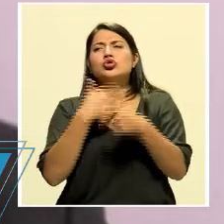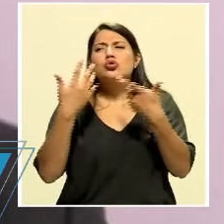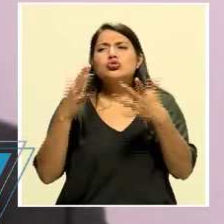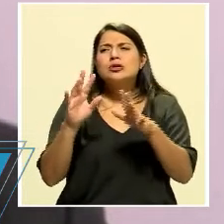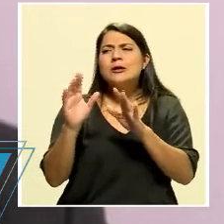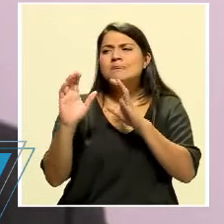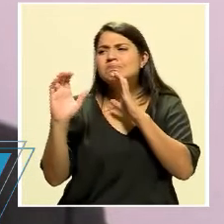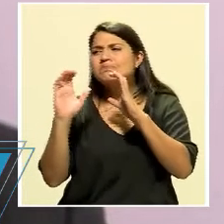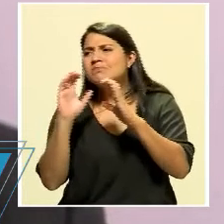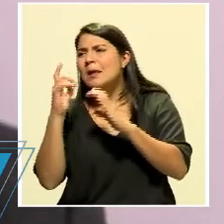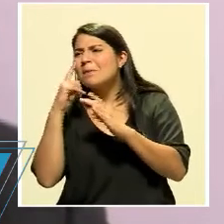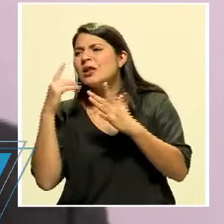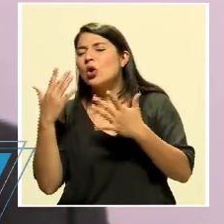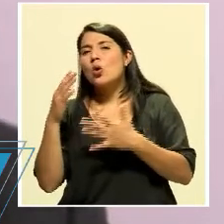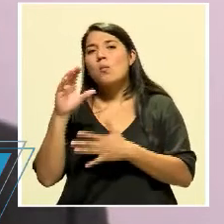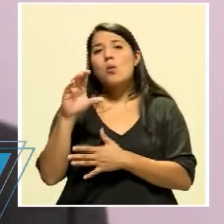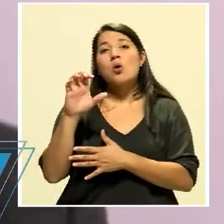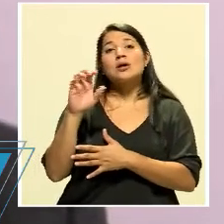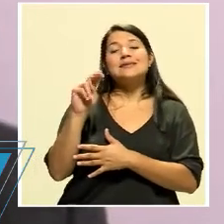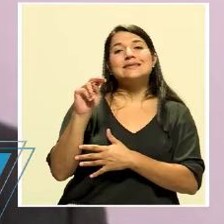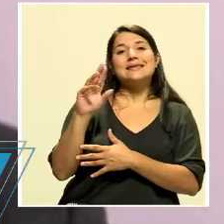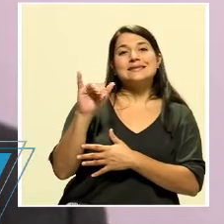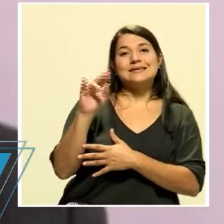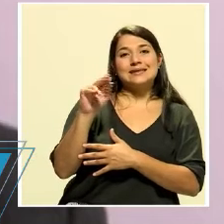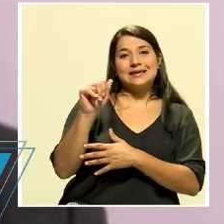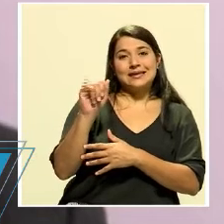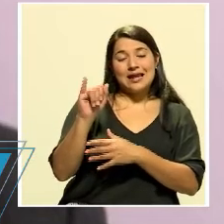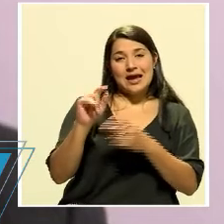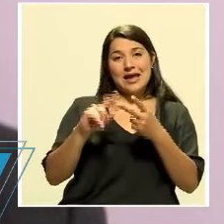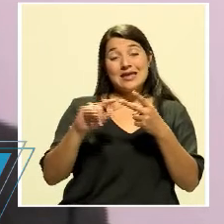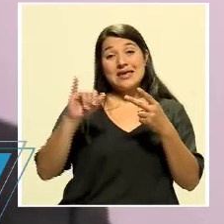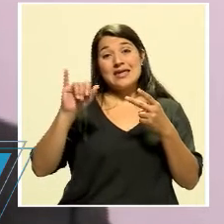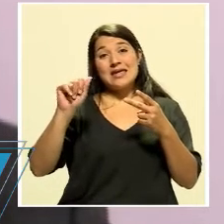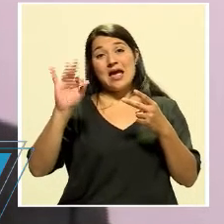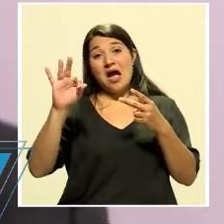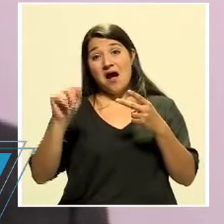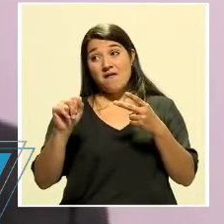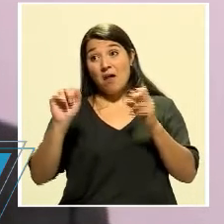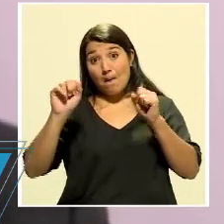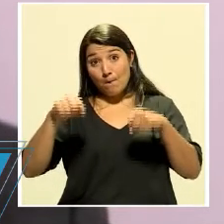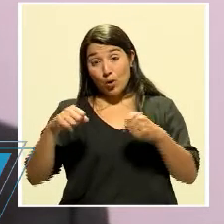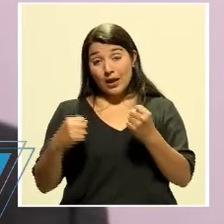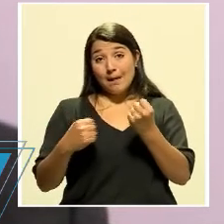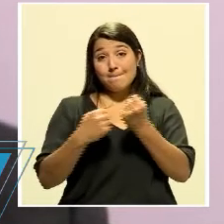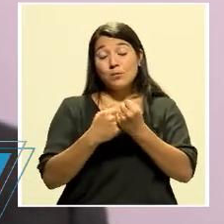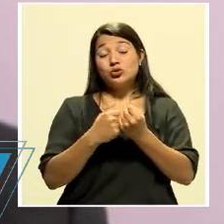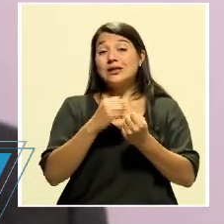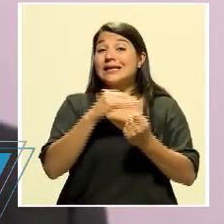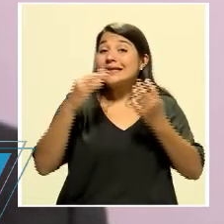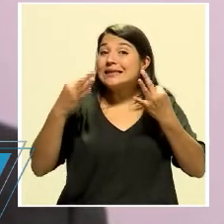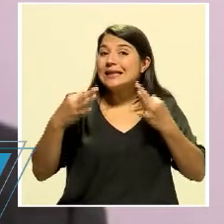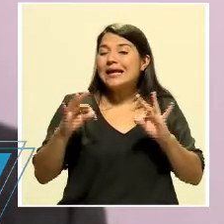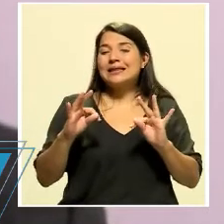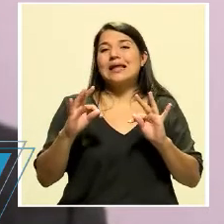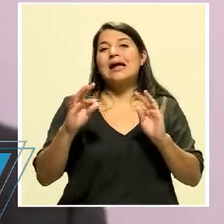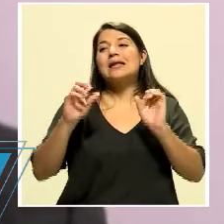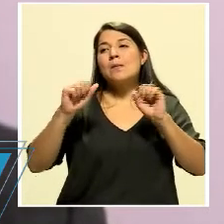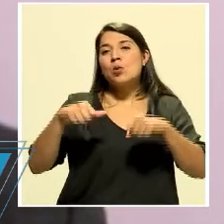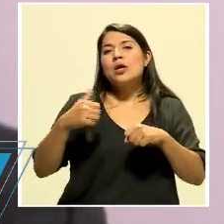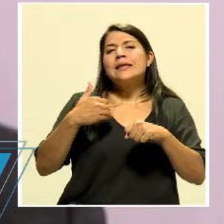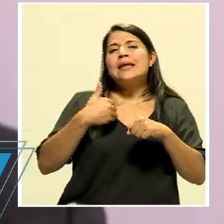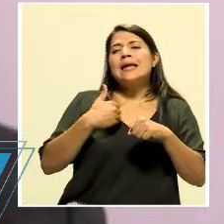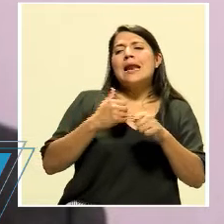entidades, por ejemplo, Sencina y el mismo Yafa pueden sumarse en esto y pues tratar de que la situación tengamos la máxima